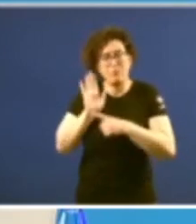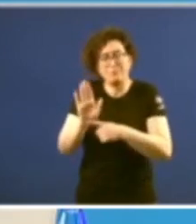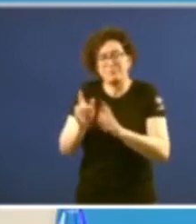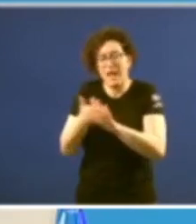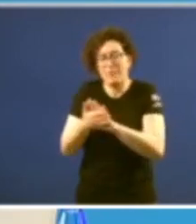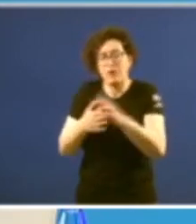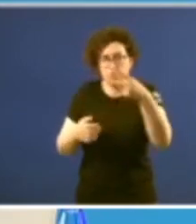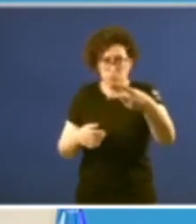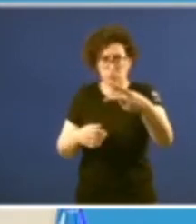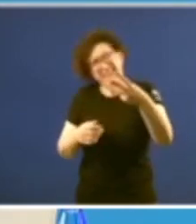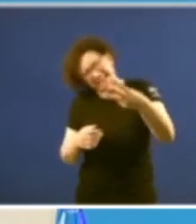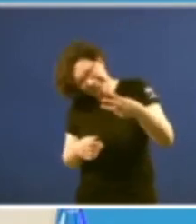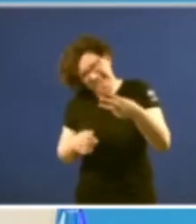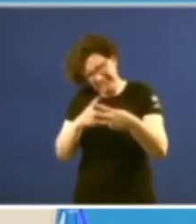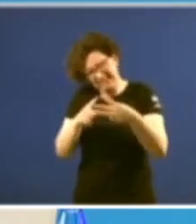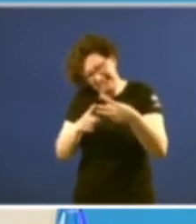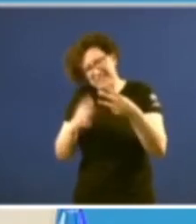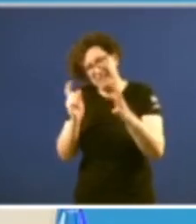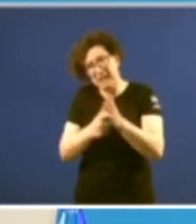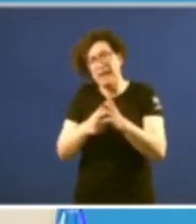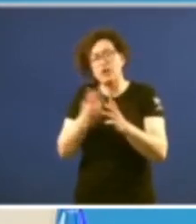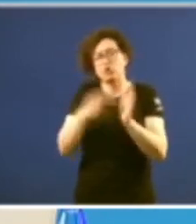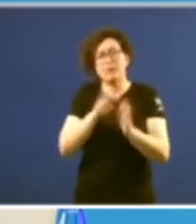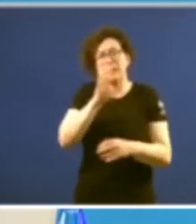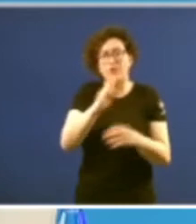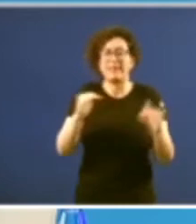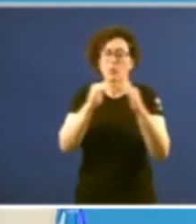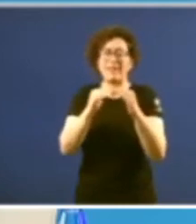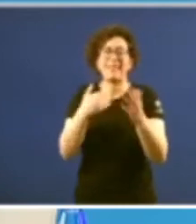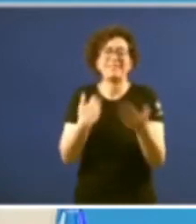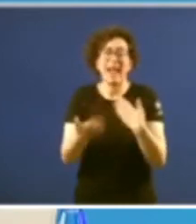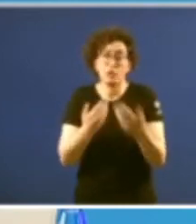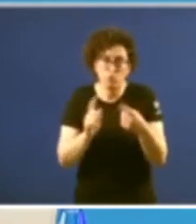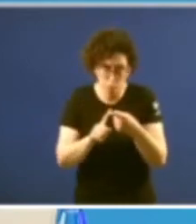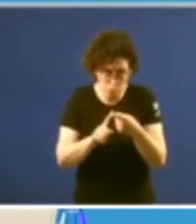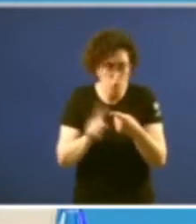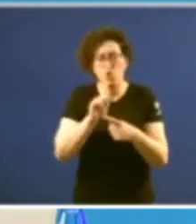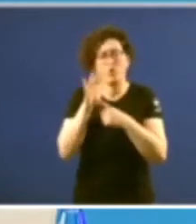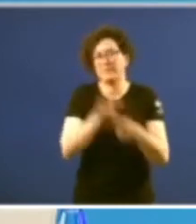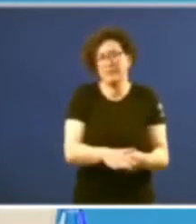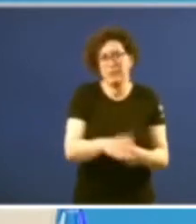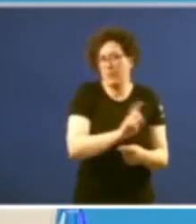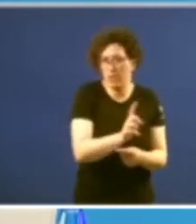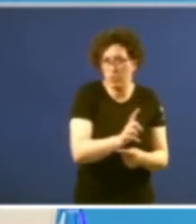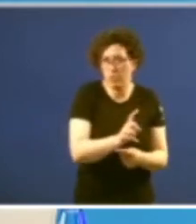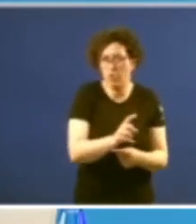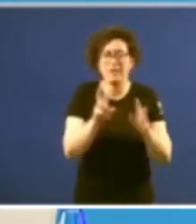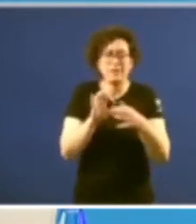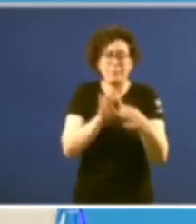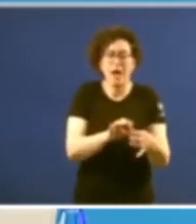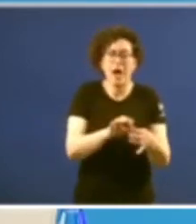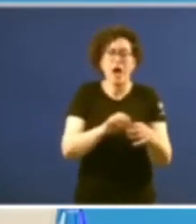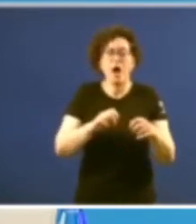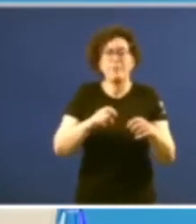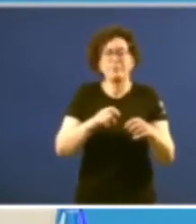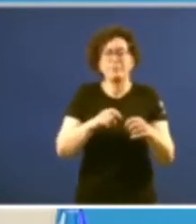dos de ellas tres de ellas en realidad la ley de 2014 de igualdad de trato y no discriminación vinculada a temas de orientación